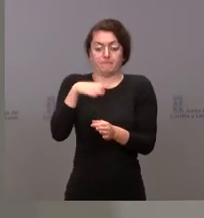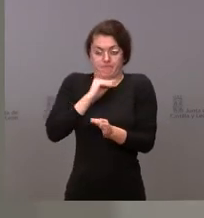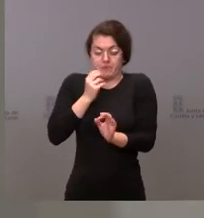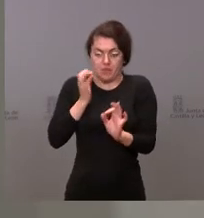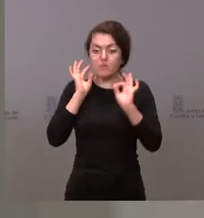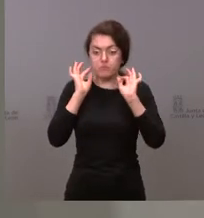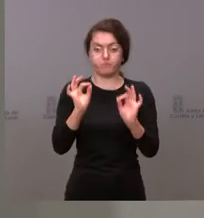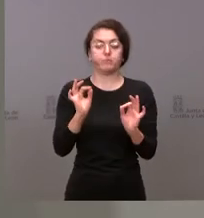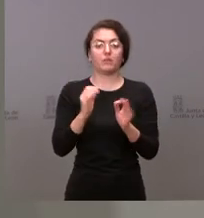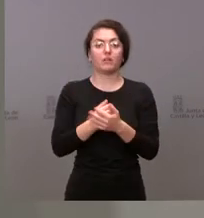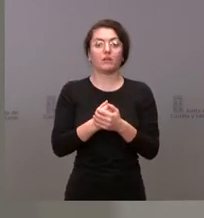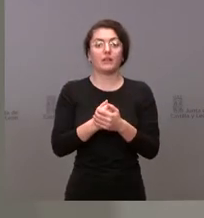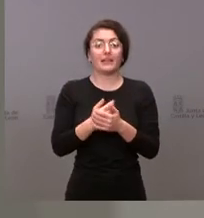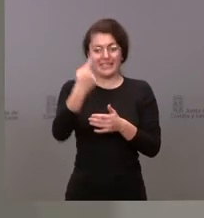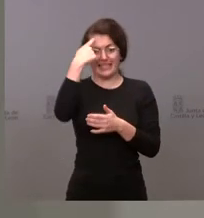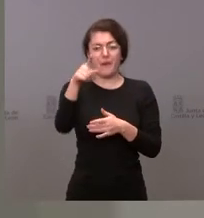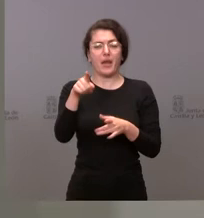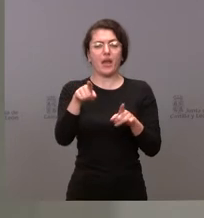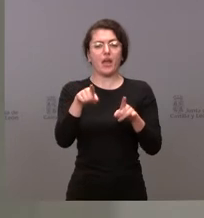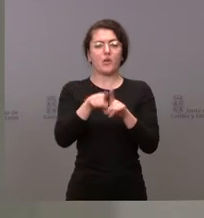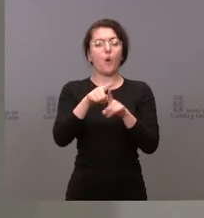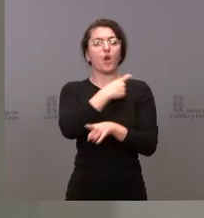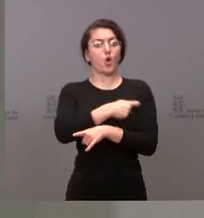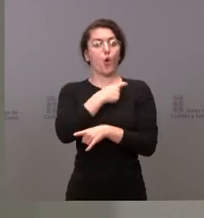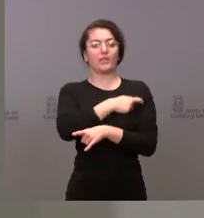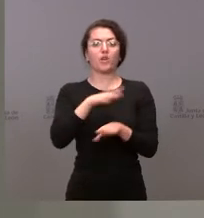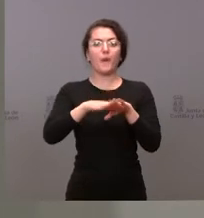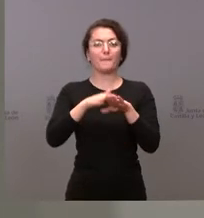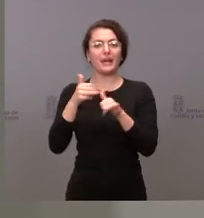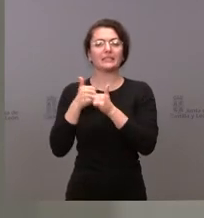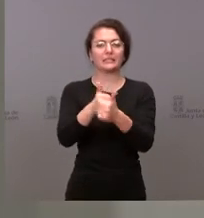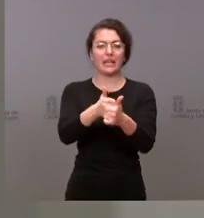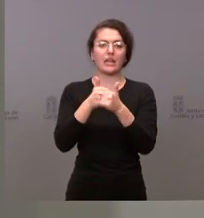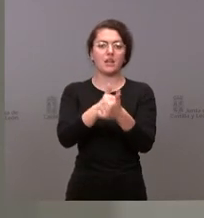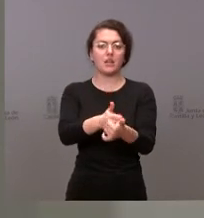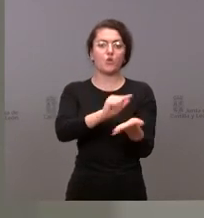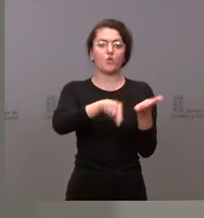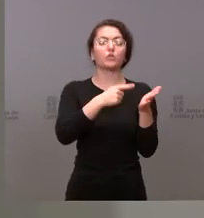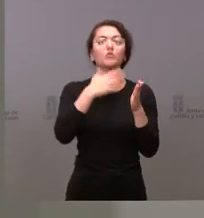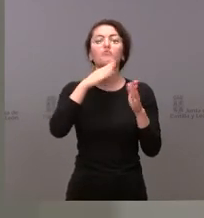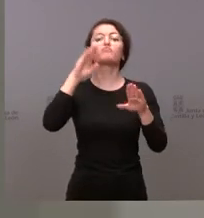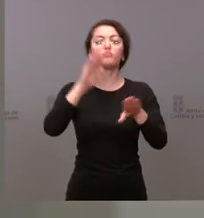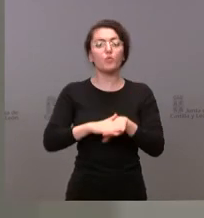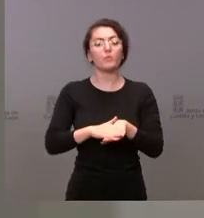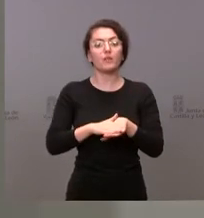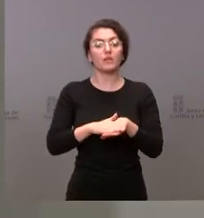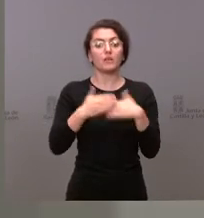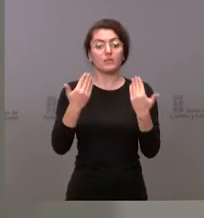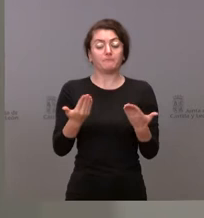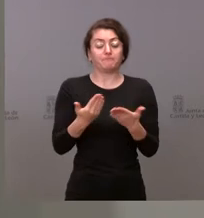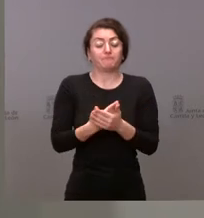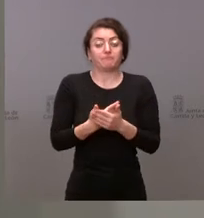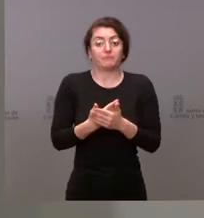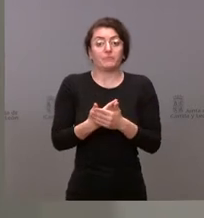comisiones de seguimiento del cumplimiento del contrato que en principio se han tomado algunas medidas